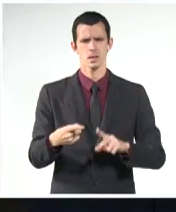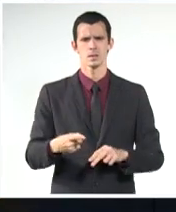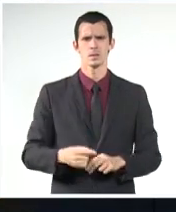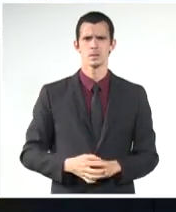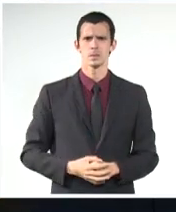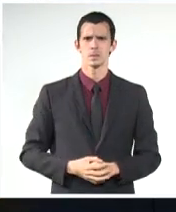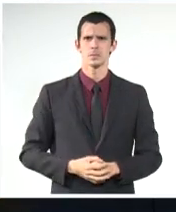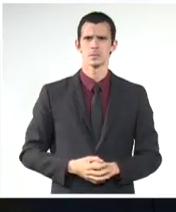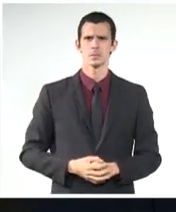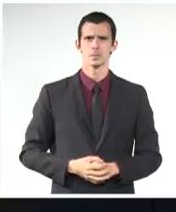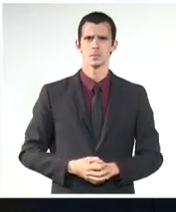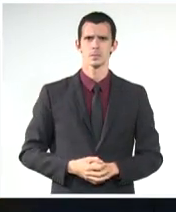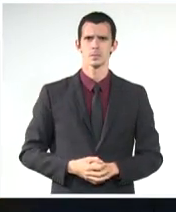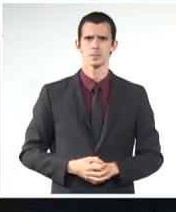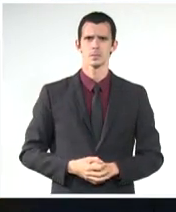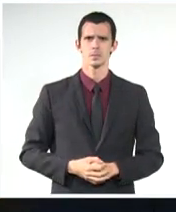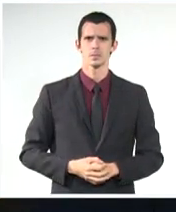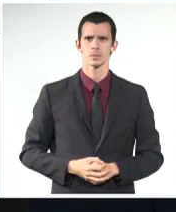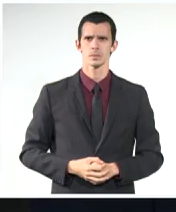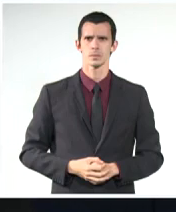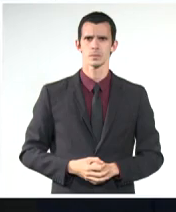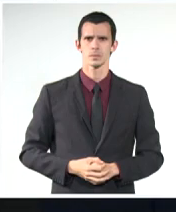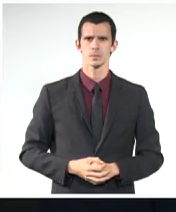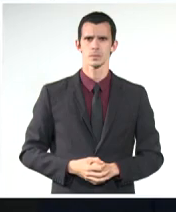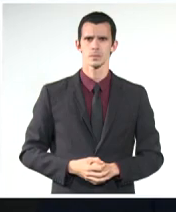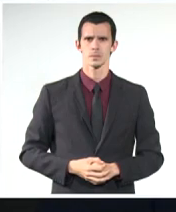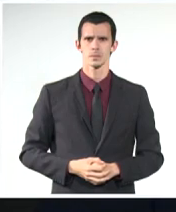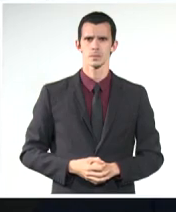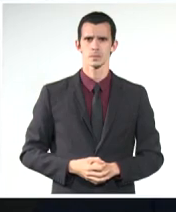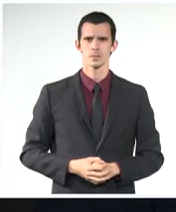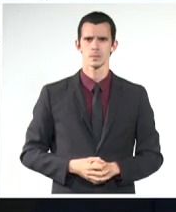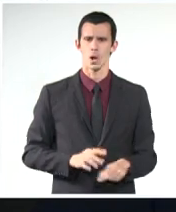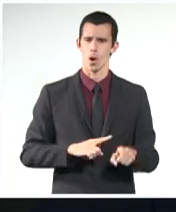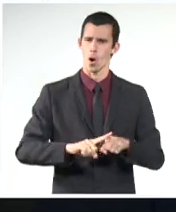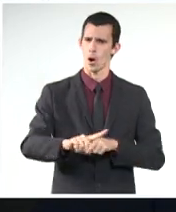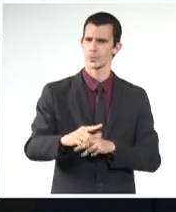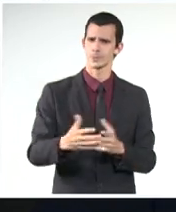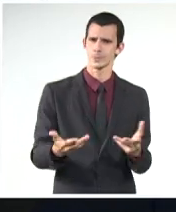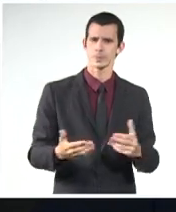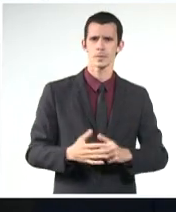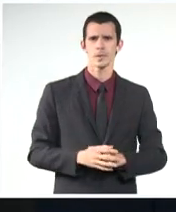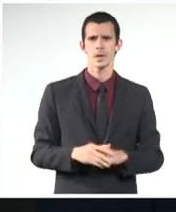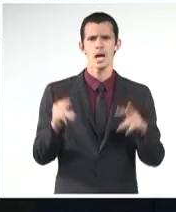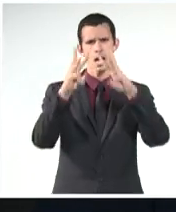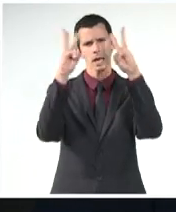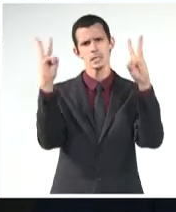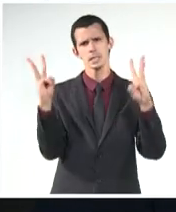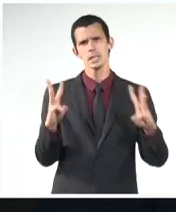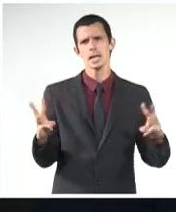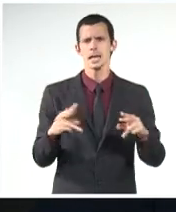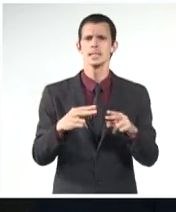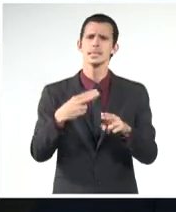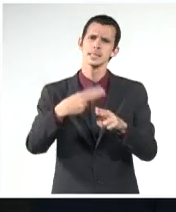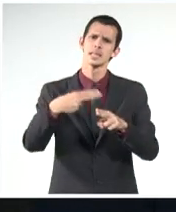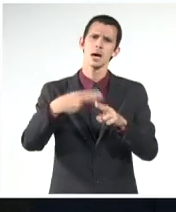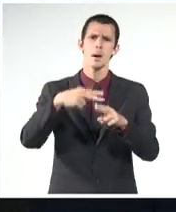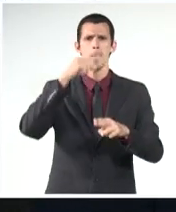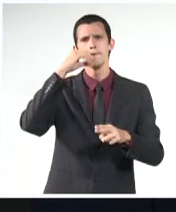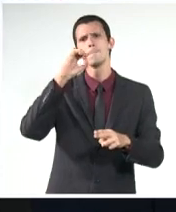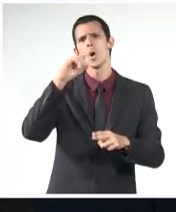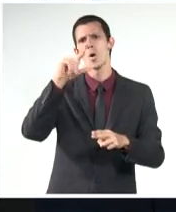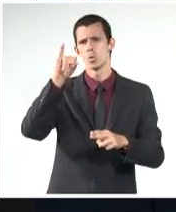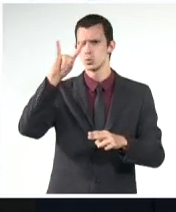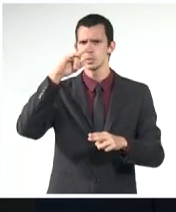Y un nuevo estudio realizado por la plataforma Bounce, cuya función principal es ofrecer ubicaciones para consignar equipaje,